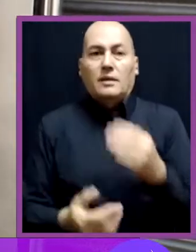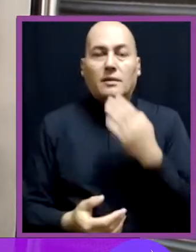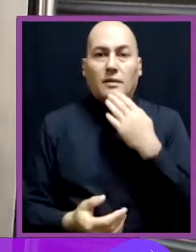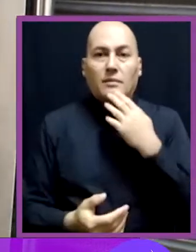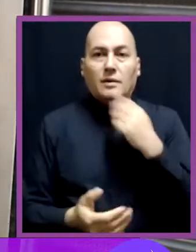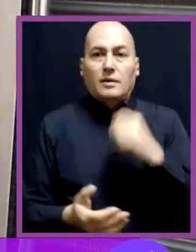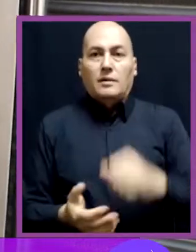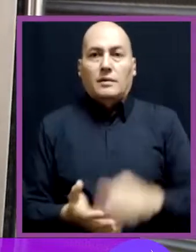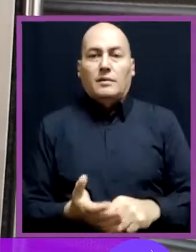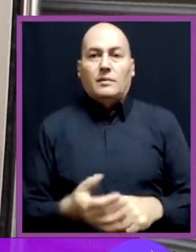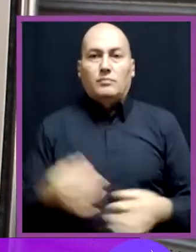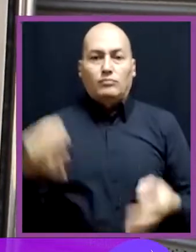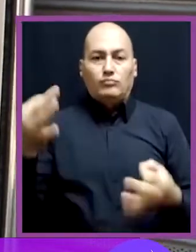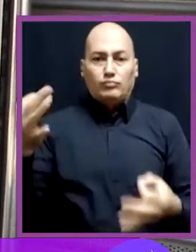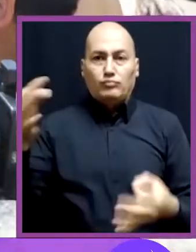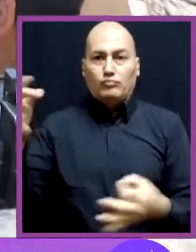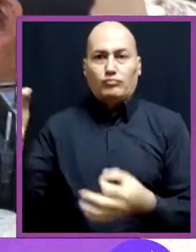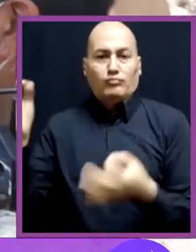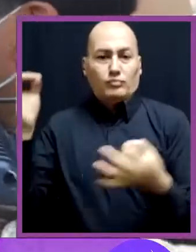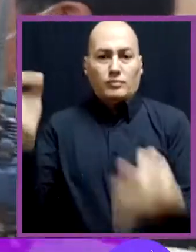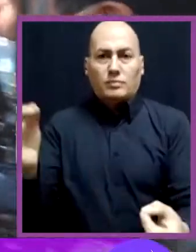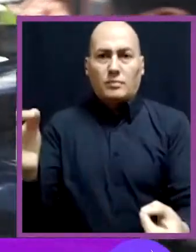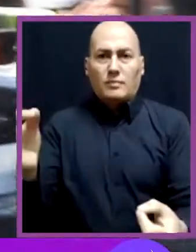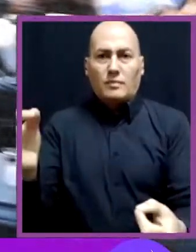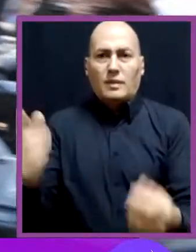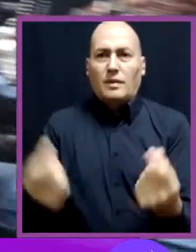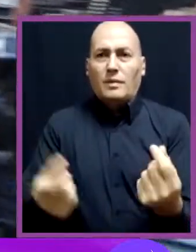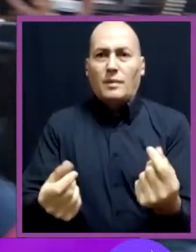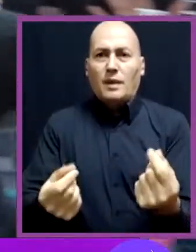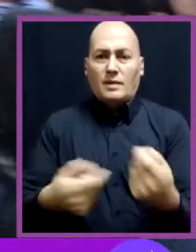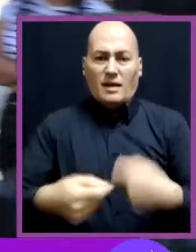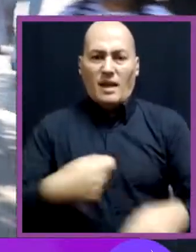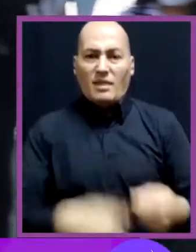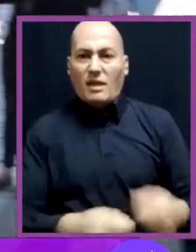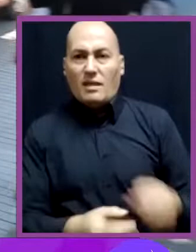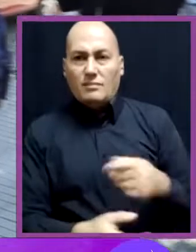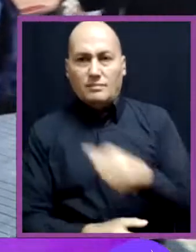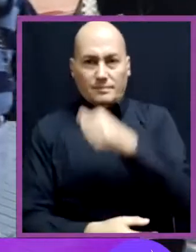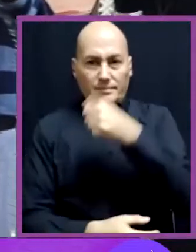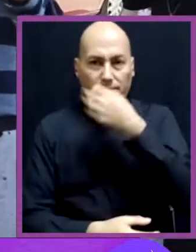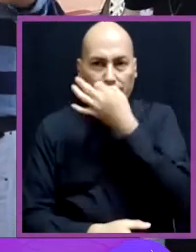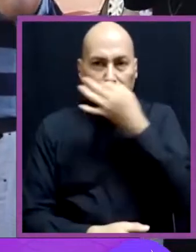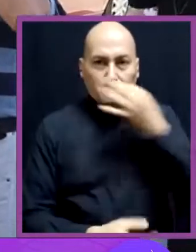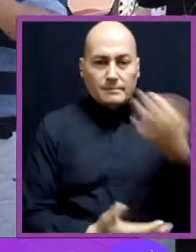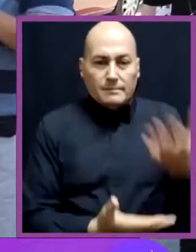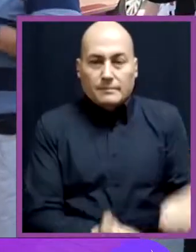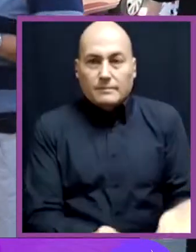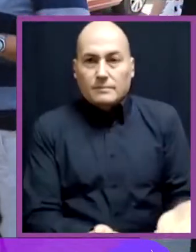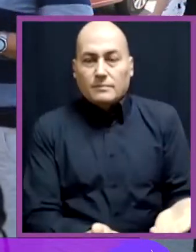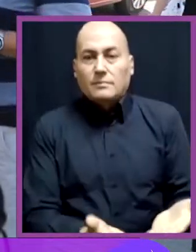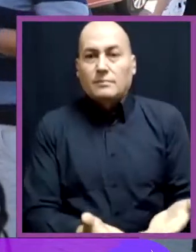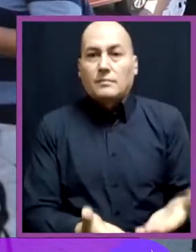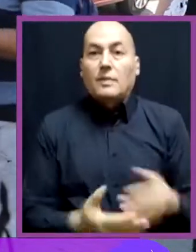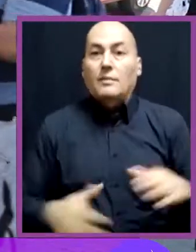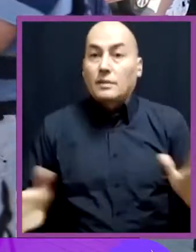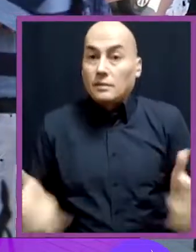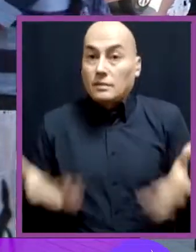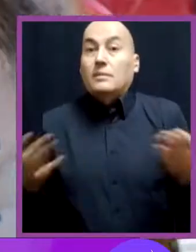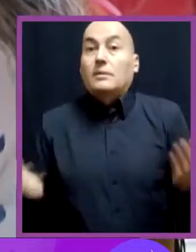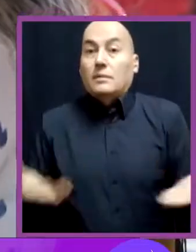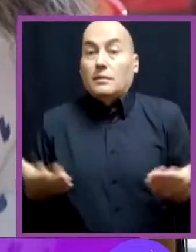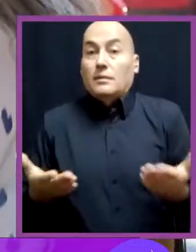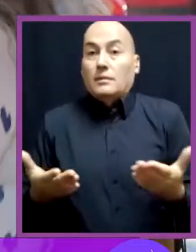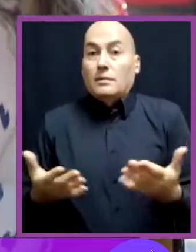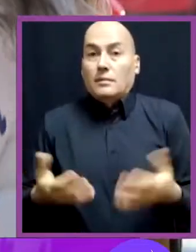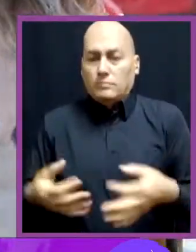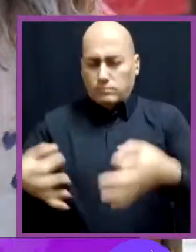también una querella en el área de bienestar de salud por malversación de fondos públicos y, de manera consecuente, impulsaremos